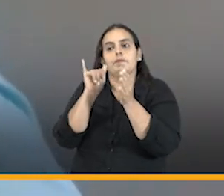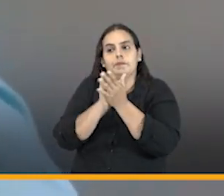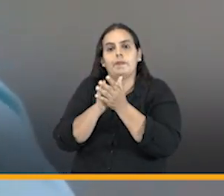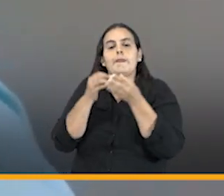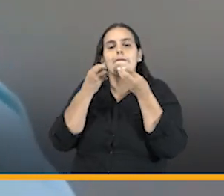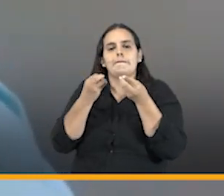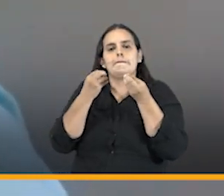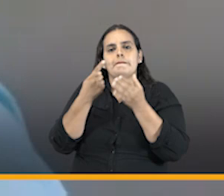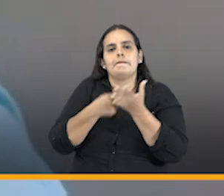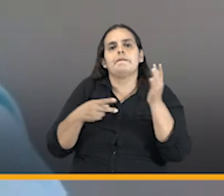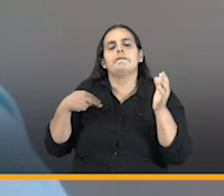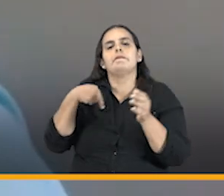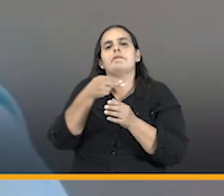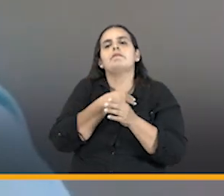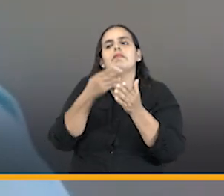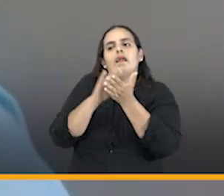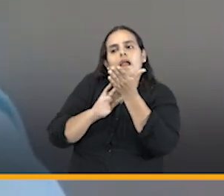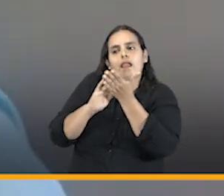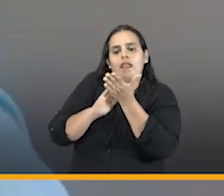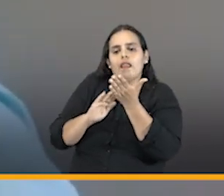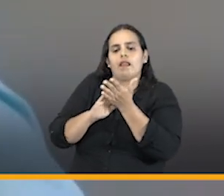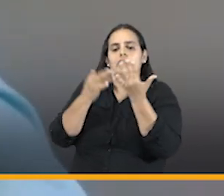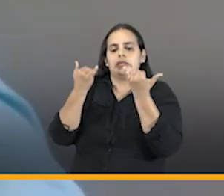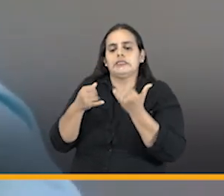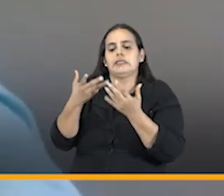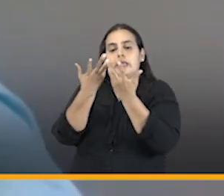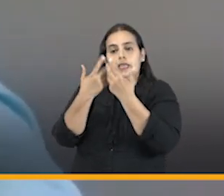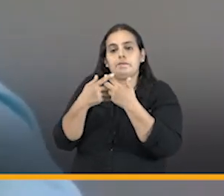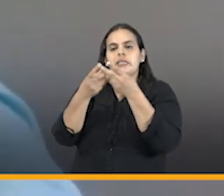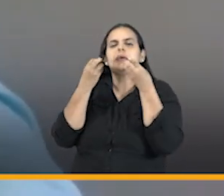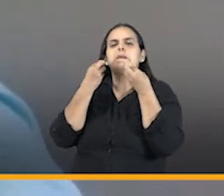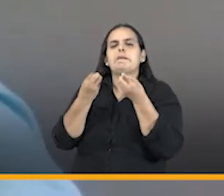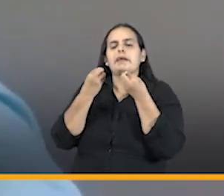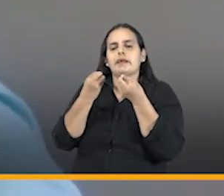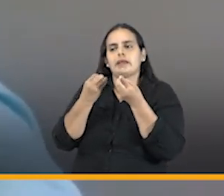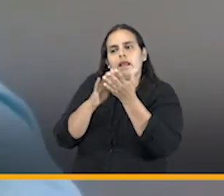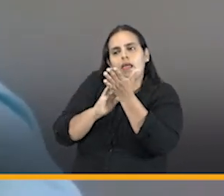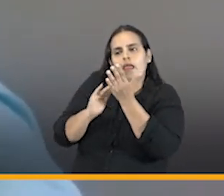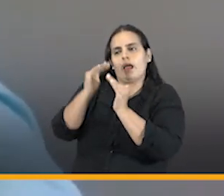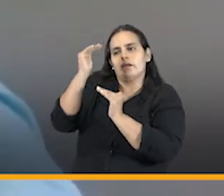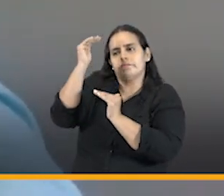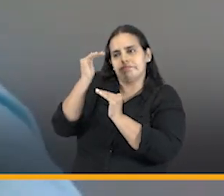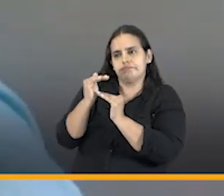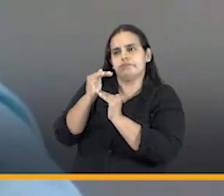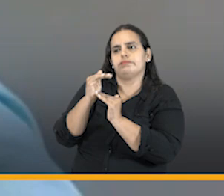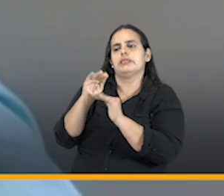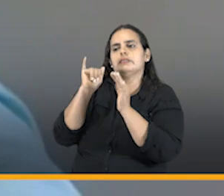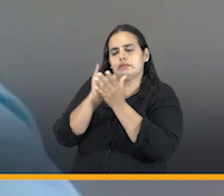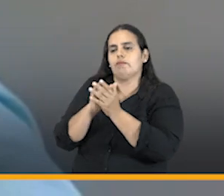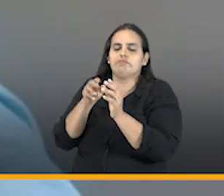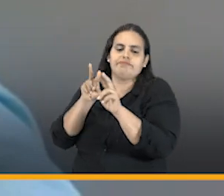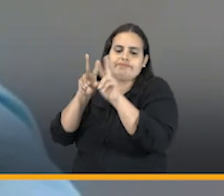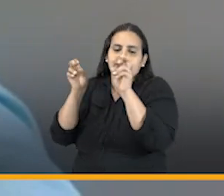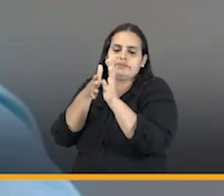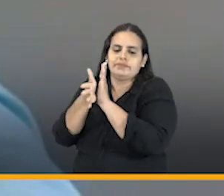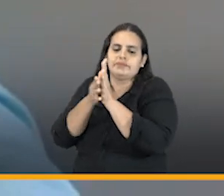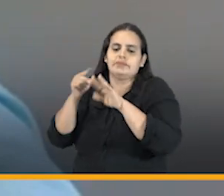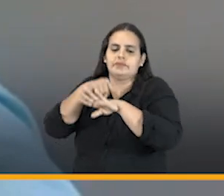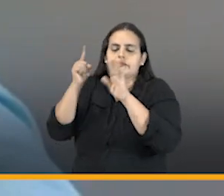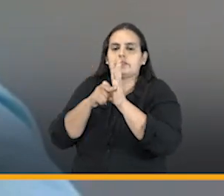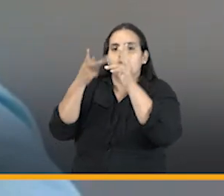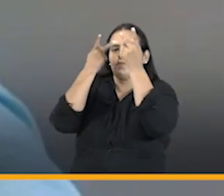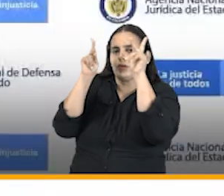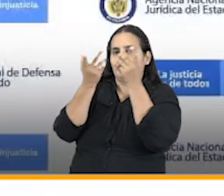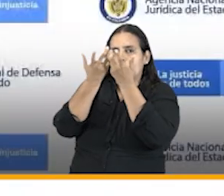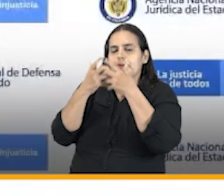alternativa que tenemos en la agencia y que tienen las entidades para tratar de disminuir la litigiosidad en este caso litigiosidad entre entidades